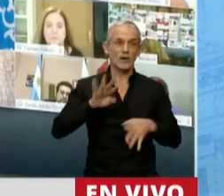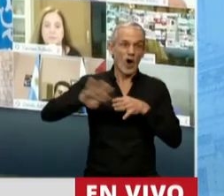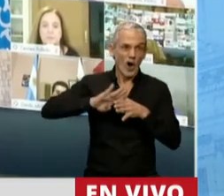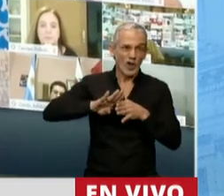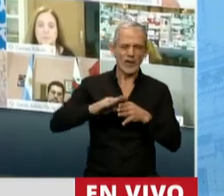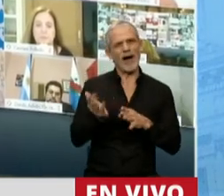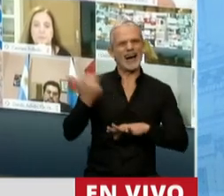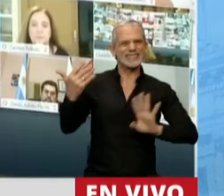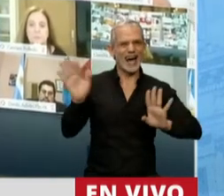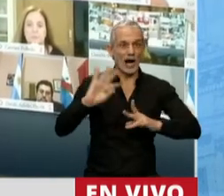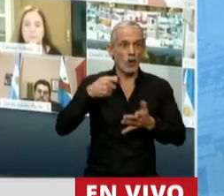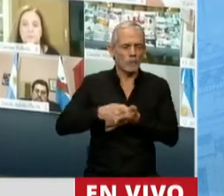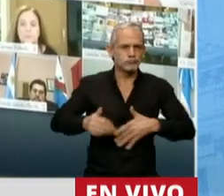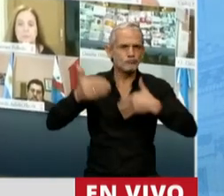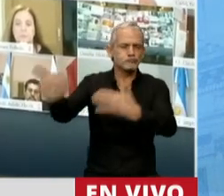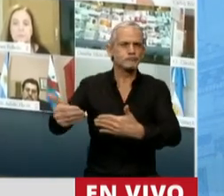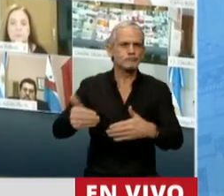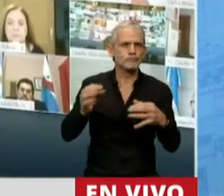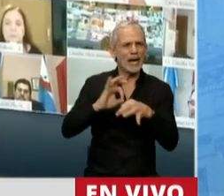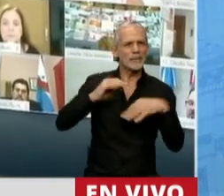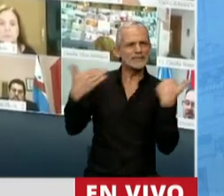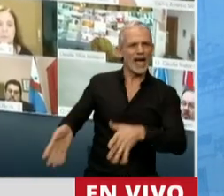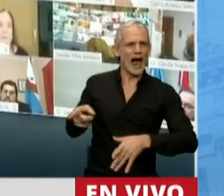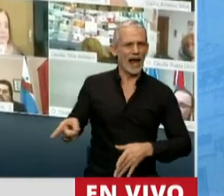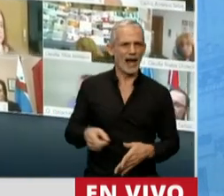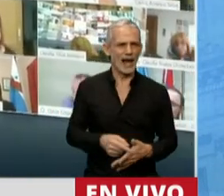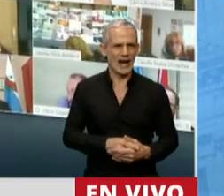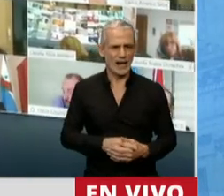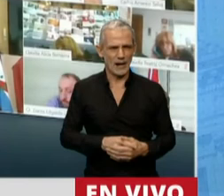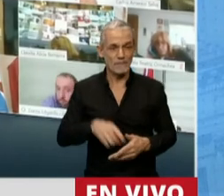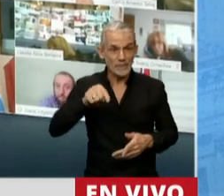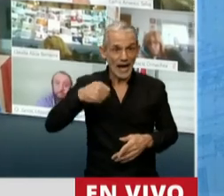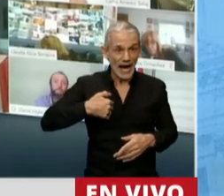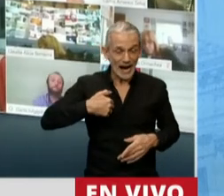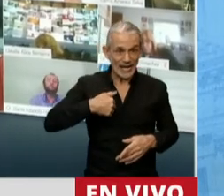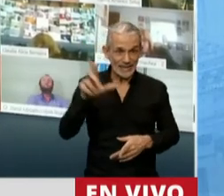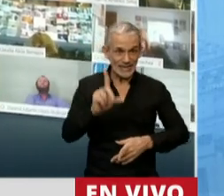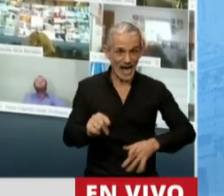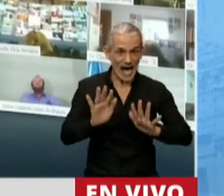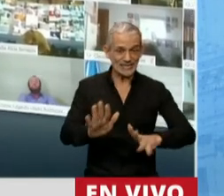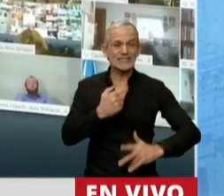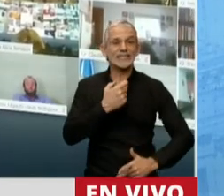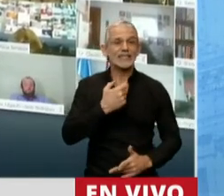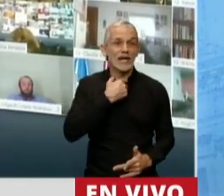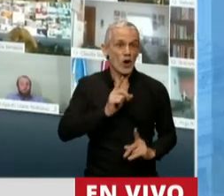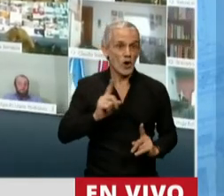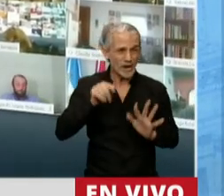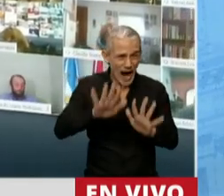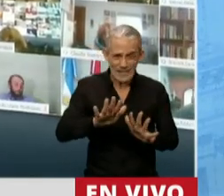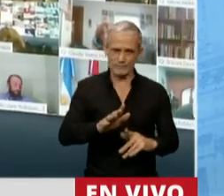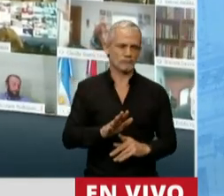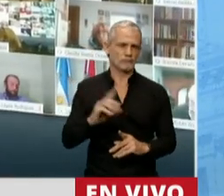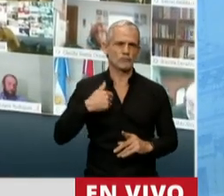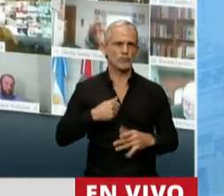extraordinarias o a una moratoria hecha a medida. No queremos que vivos en la República Argentina, señor Presidente, y no vamos a ser